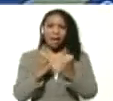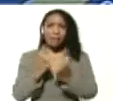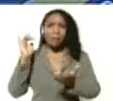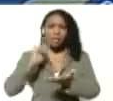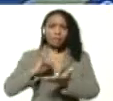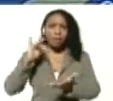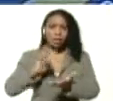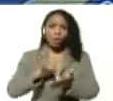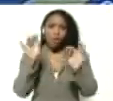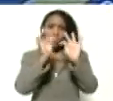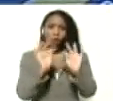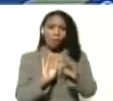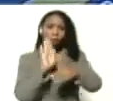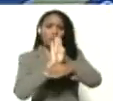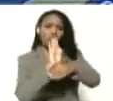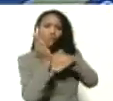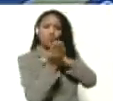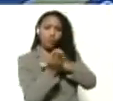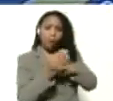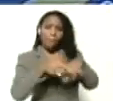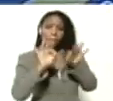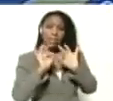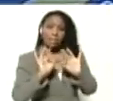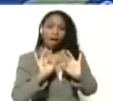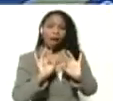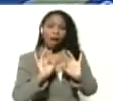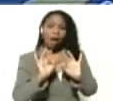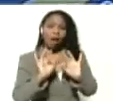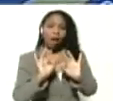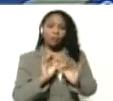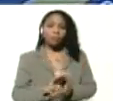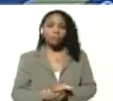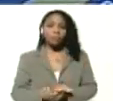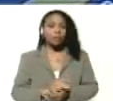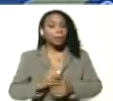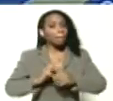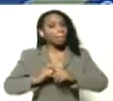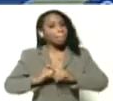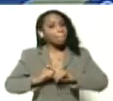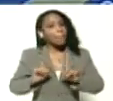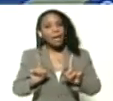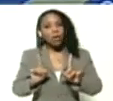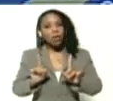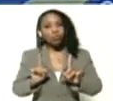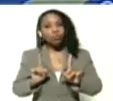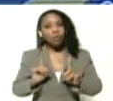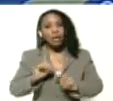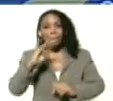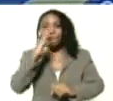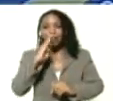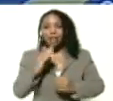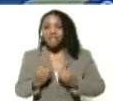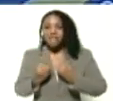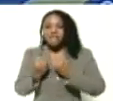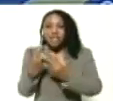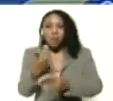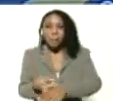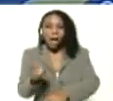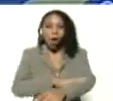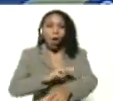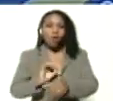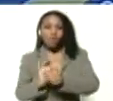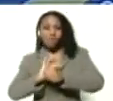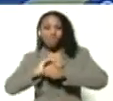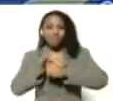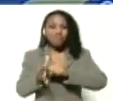con medidas de bioseguridad especiales. Pero llegó la variante brasilera, la mutante de las